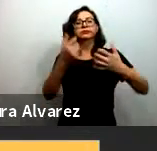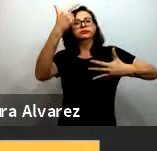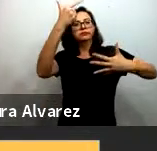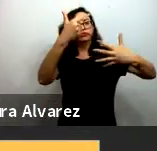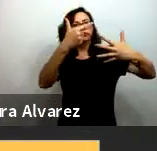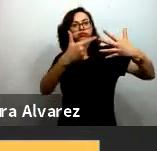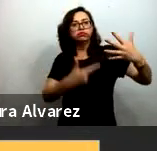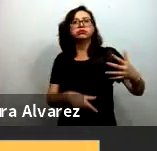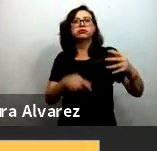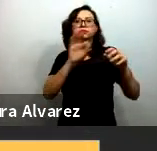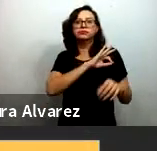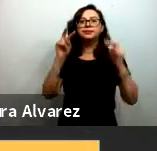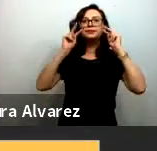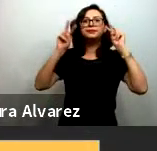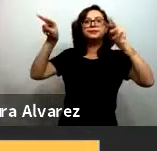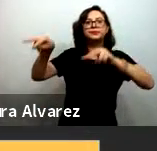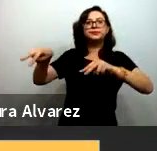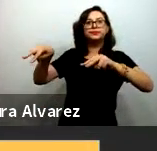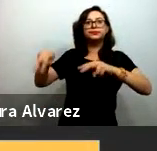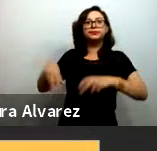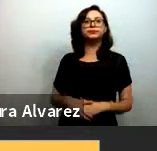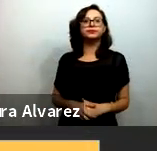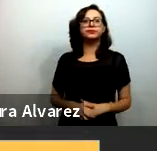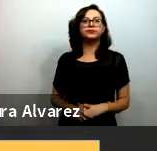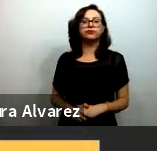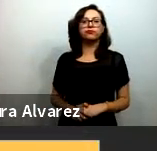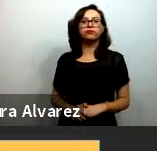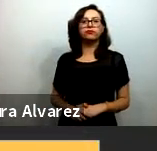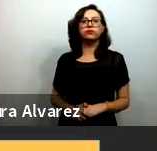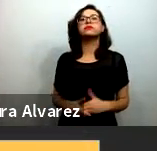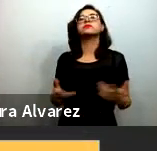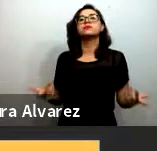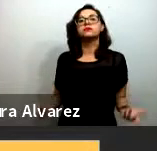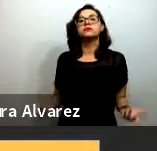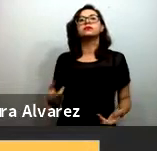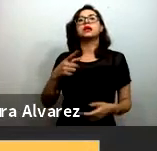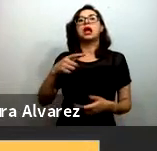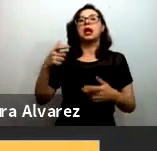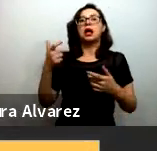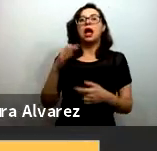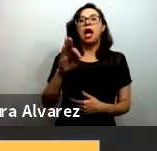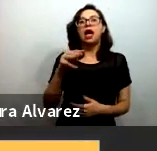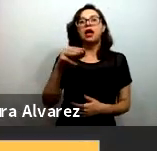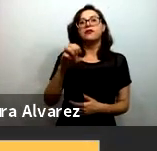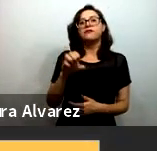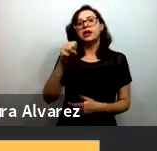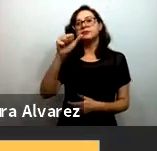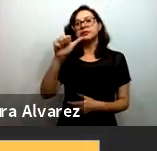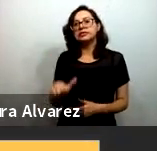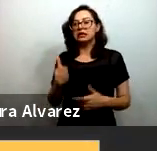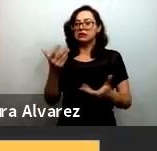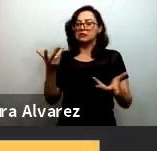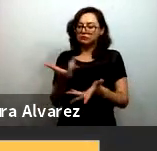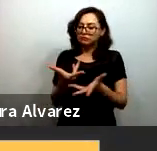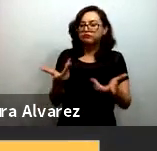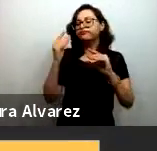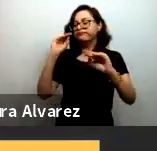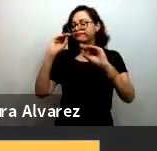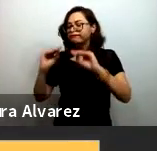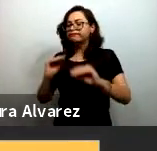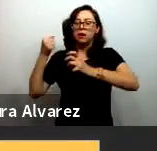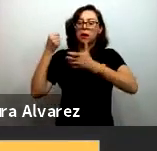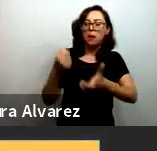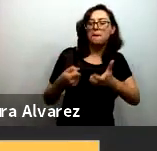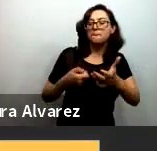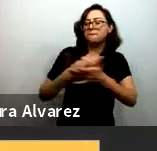que lideró en muchos sentidos este esfuerzo articulando financiando procurando fondos y participando en el diseño del proyecto